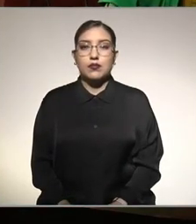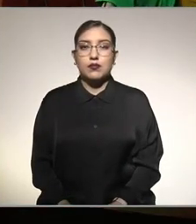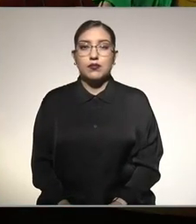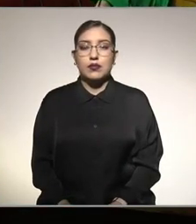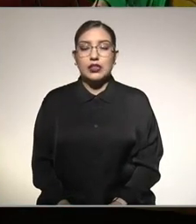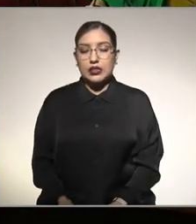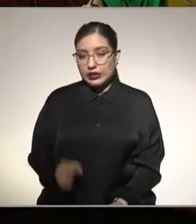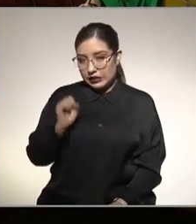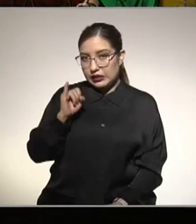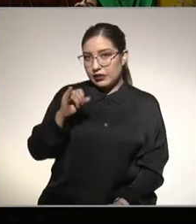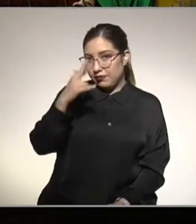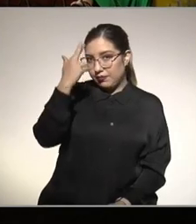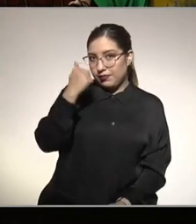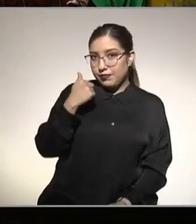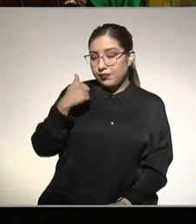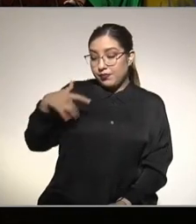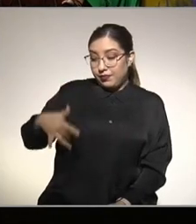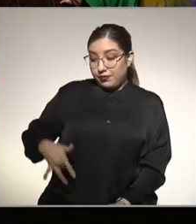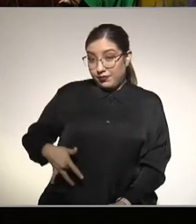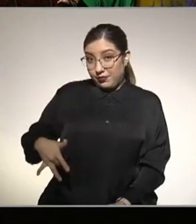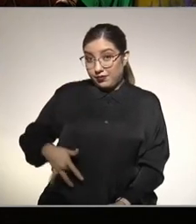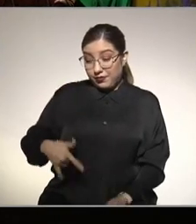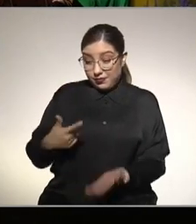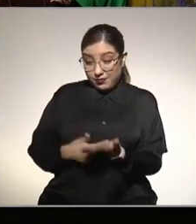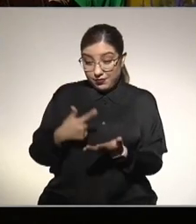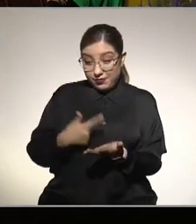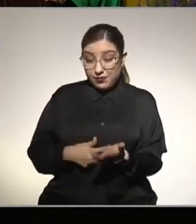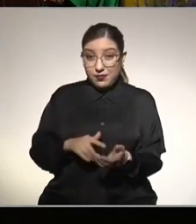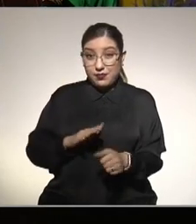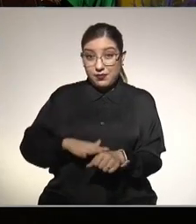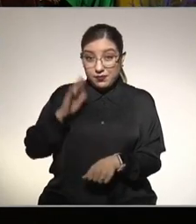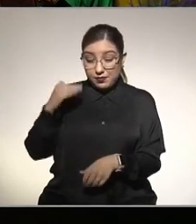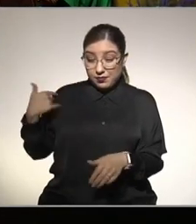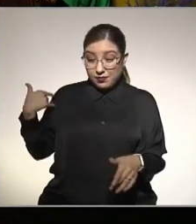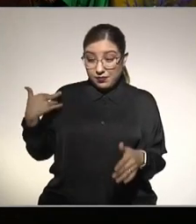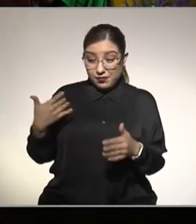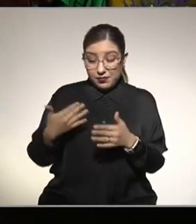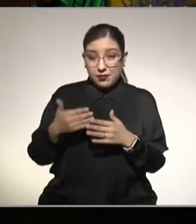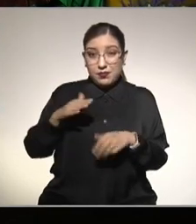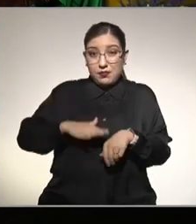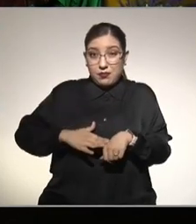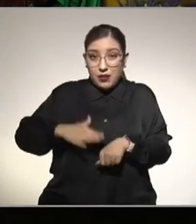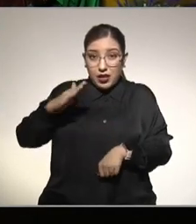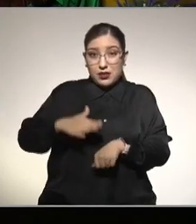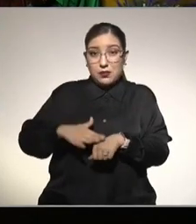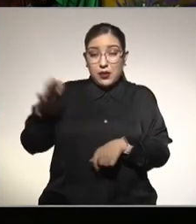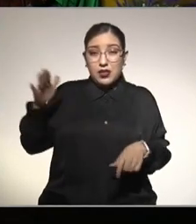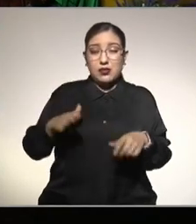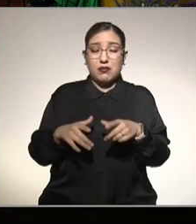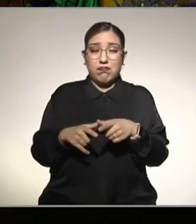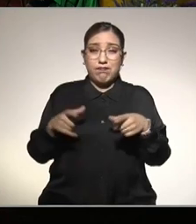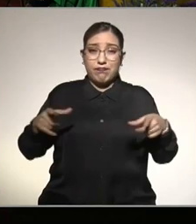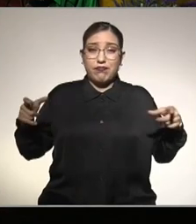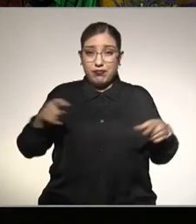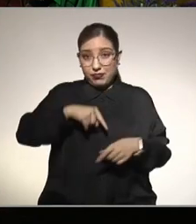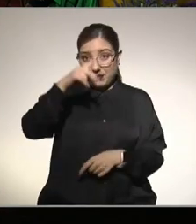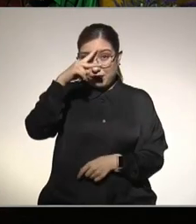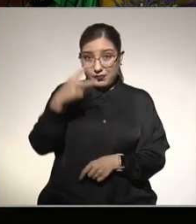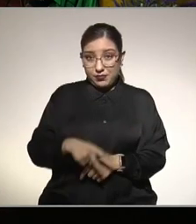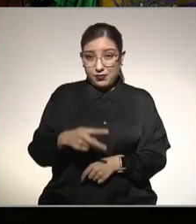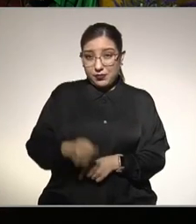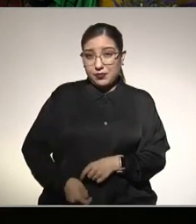el hígado graso va hacia el alza. En México somos el primer lugar en